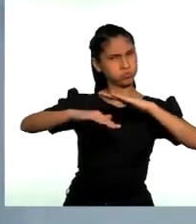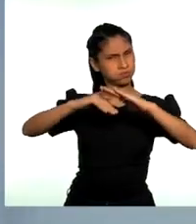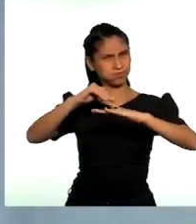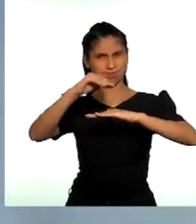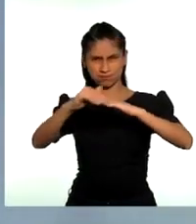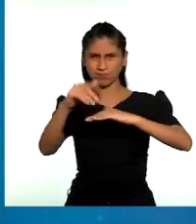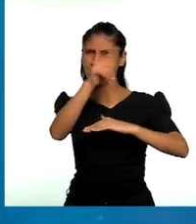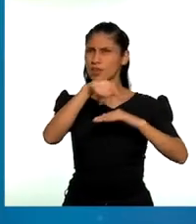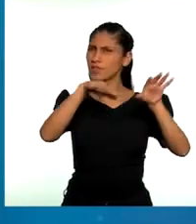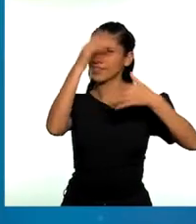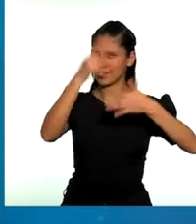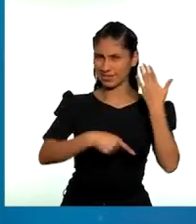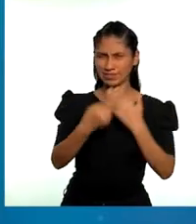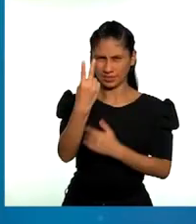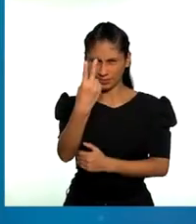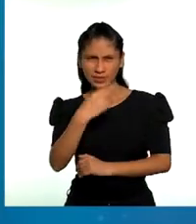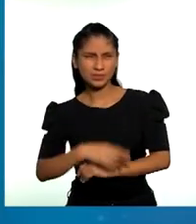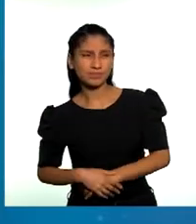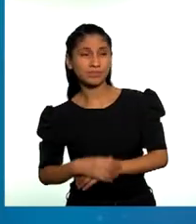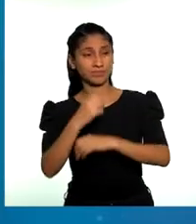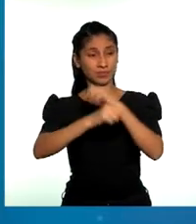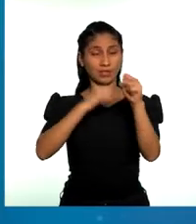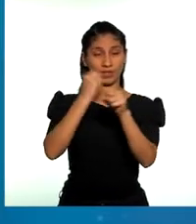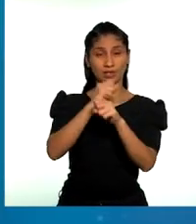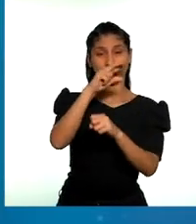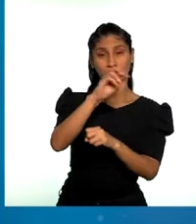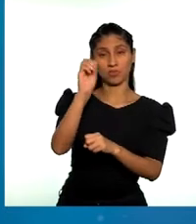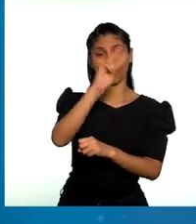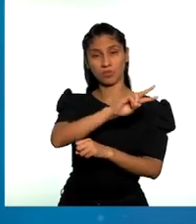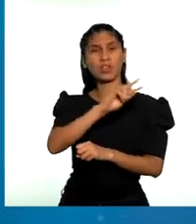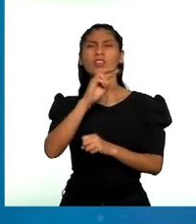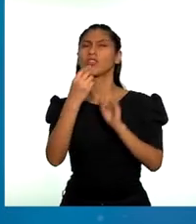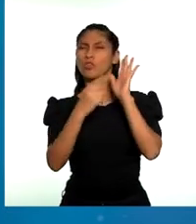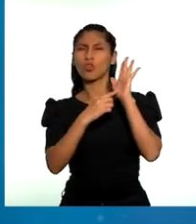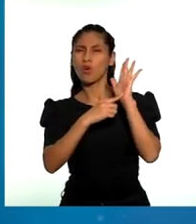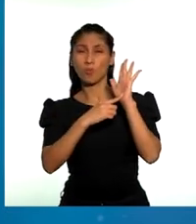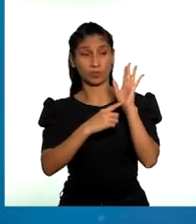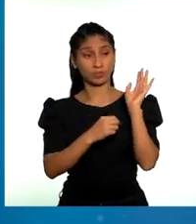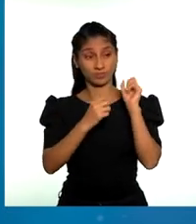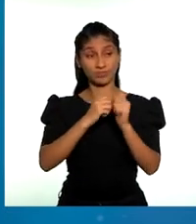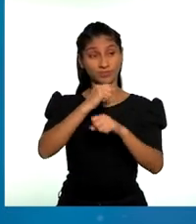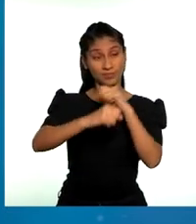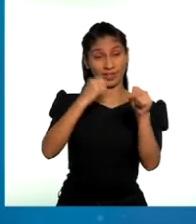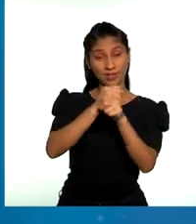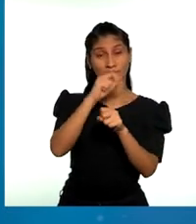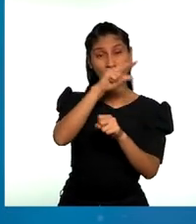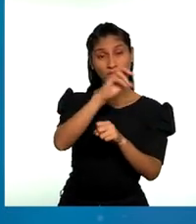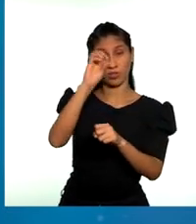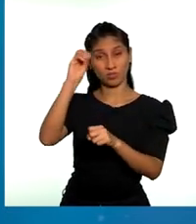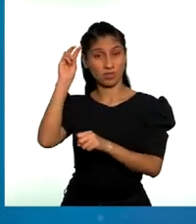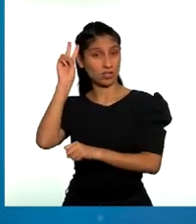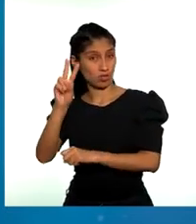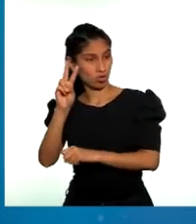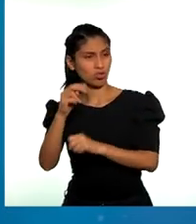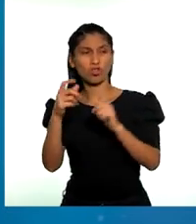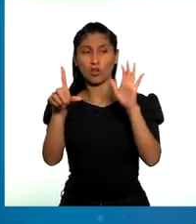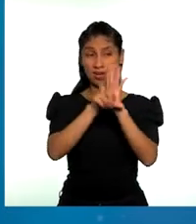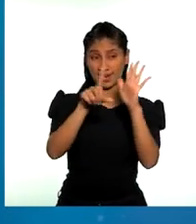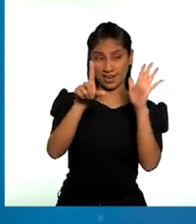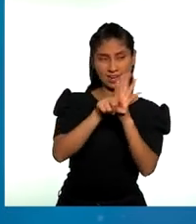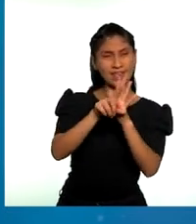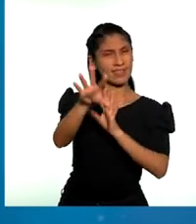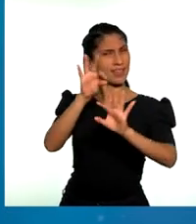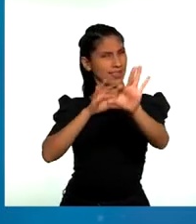A ver, en el 2002, a través de la Ley de Elecciones Regionales, se propone